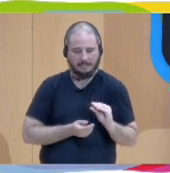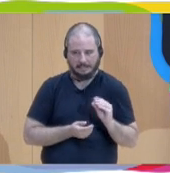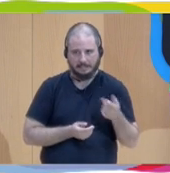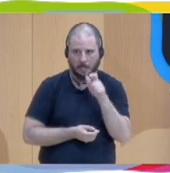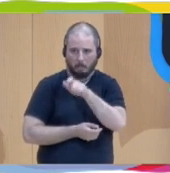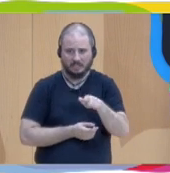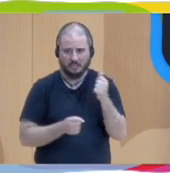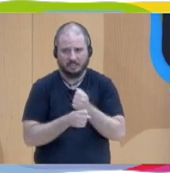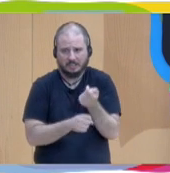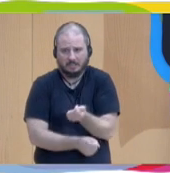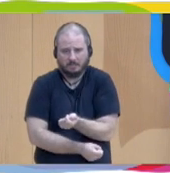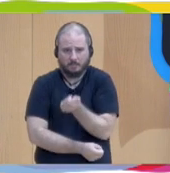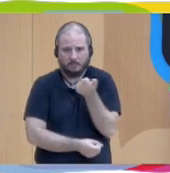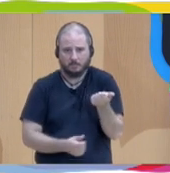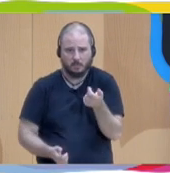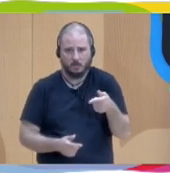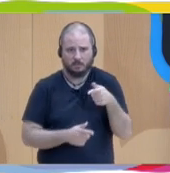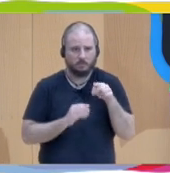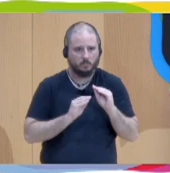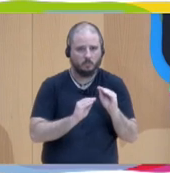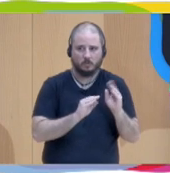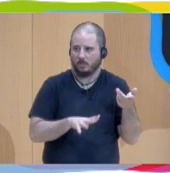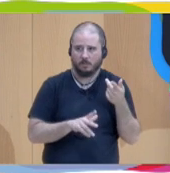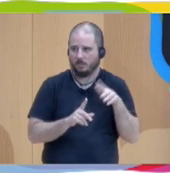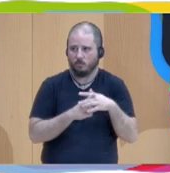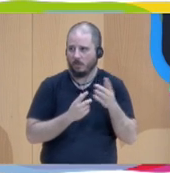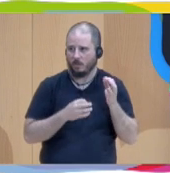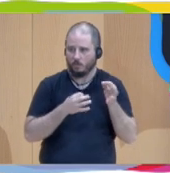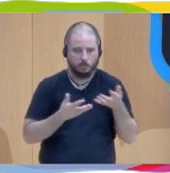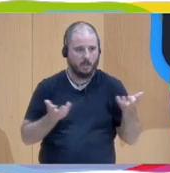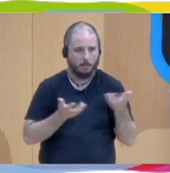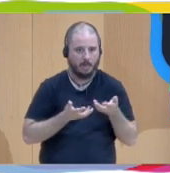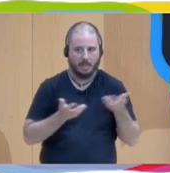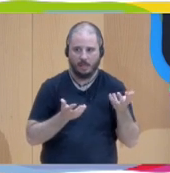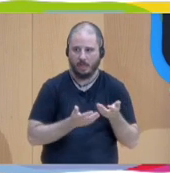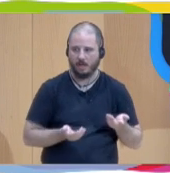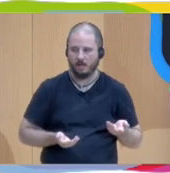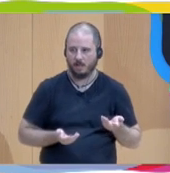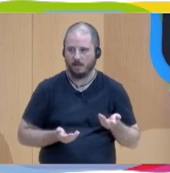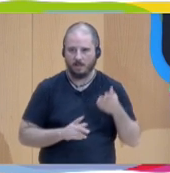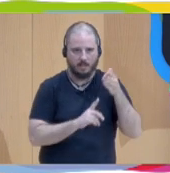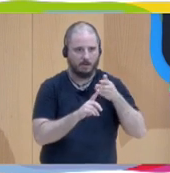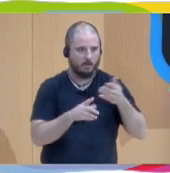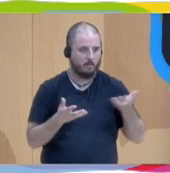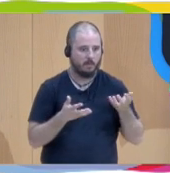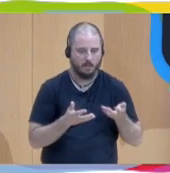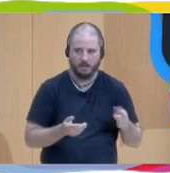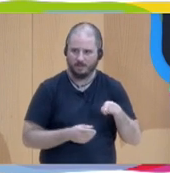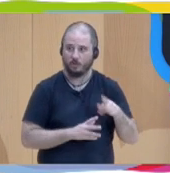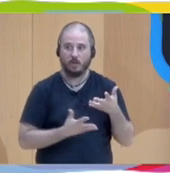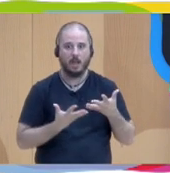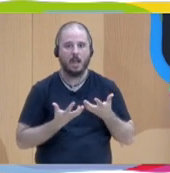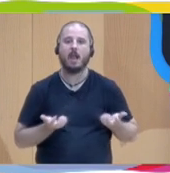y en una gestión emergencial de los interventos. Este es un tema muy grave